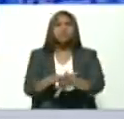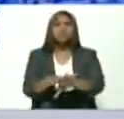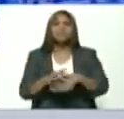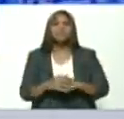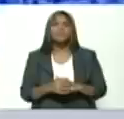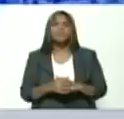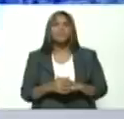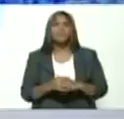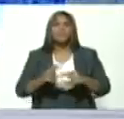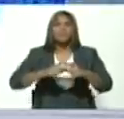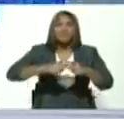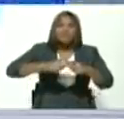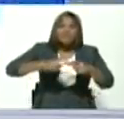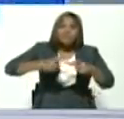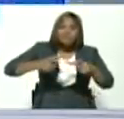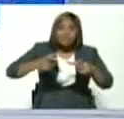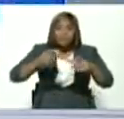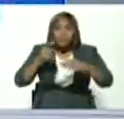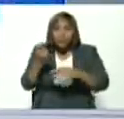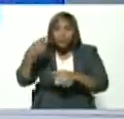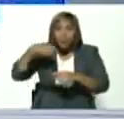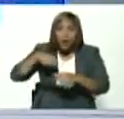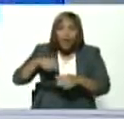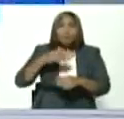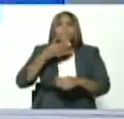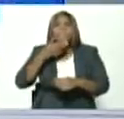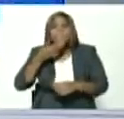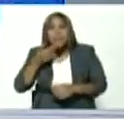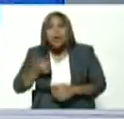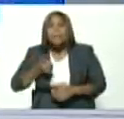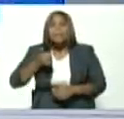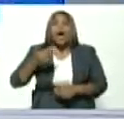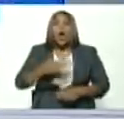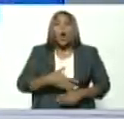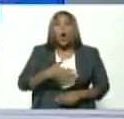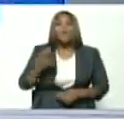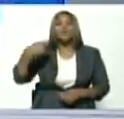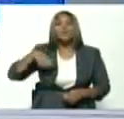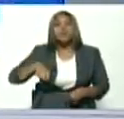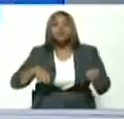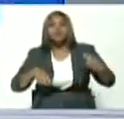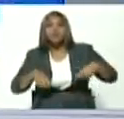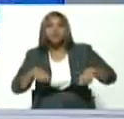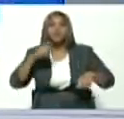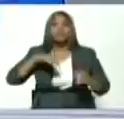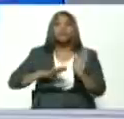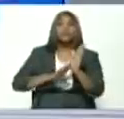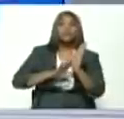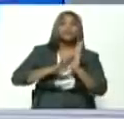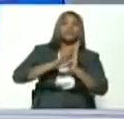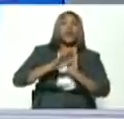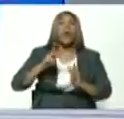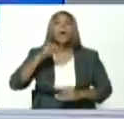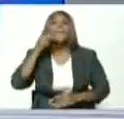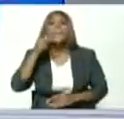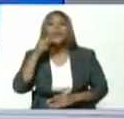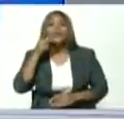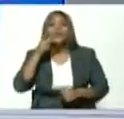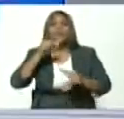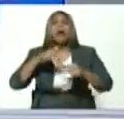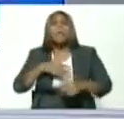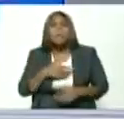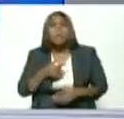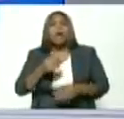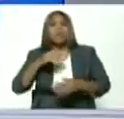solidificando, mejorando, avanzando con una política sostenible,